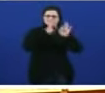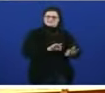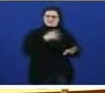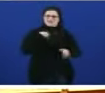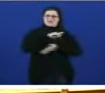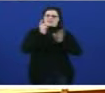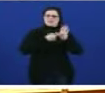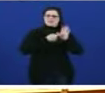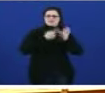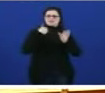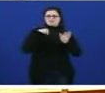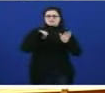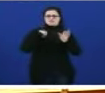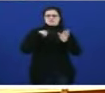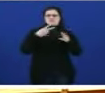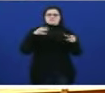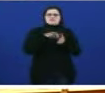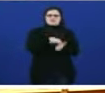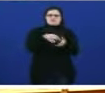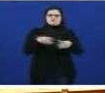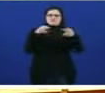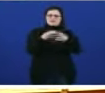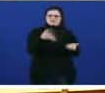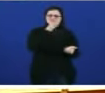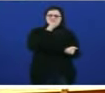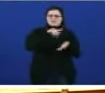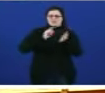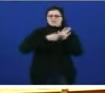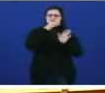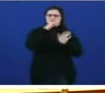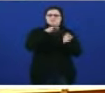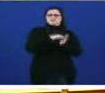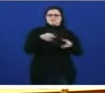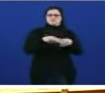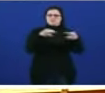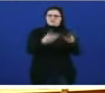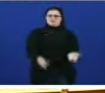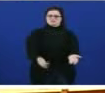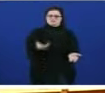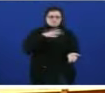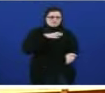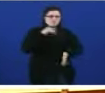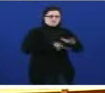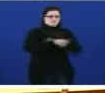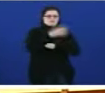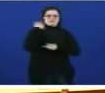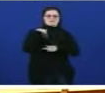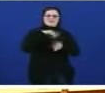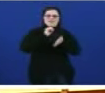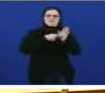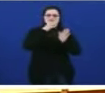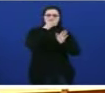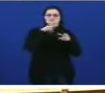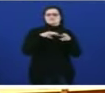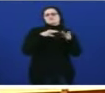Servizos Sociais. Desenvolva e aplique vostede a lei galega de Servizos Sociais. Desenvolva e aplique vostede a lei galega de Servizos Sociais.